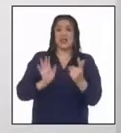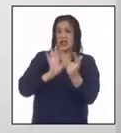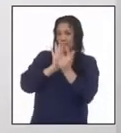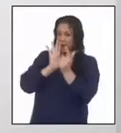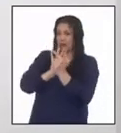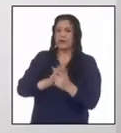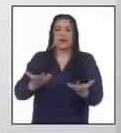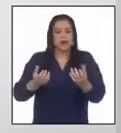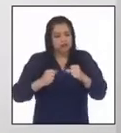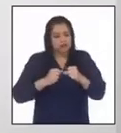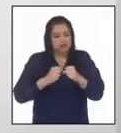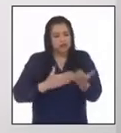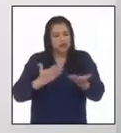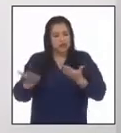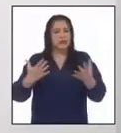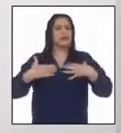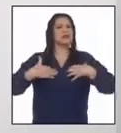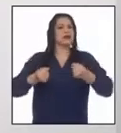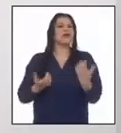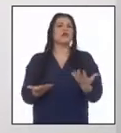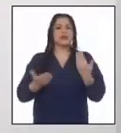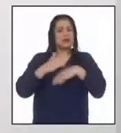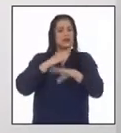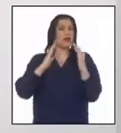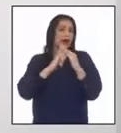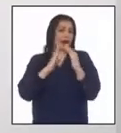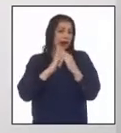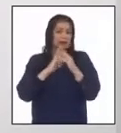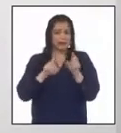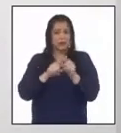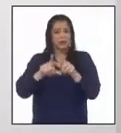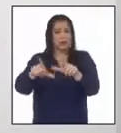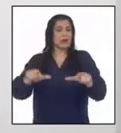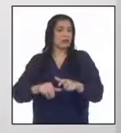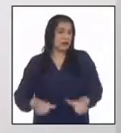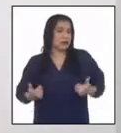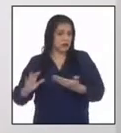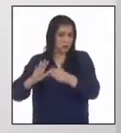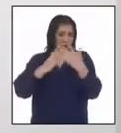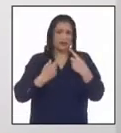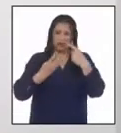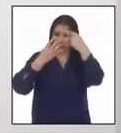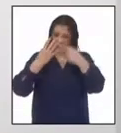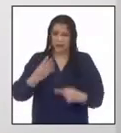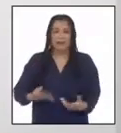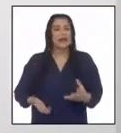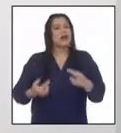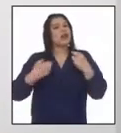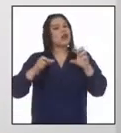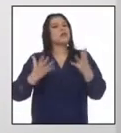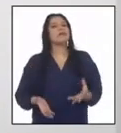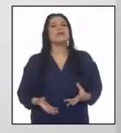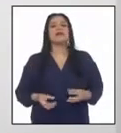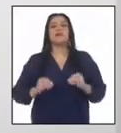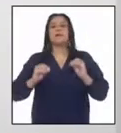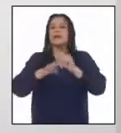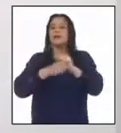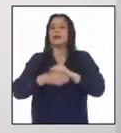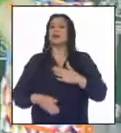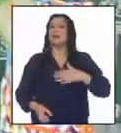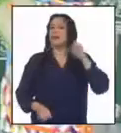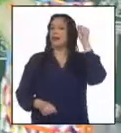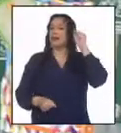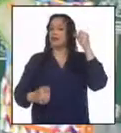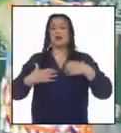la conservación de los servicios sanitarios en nuestra casa y comunidad, entre otros, que nos permiten ejercer nuestro derecho a la